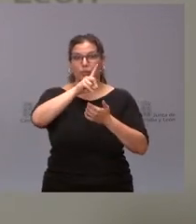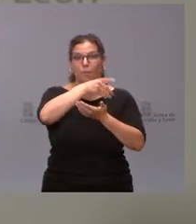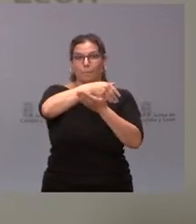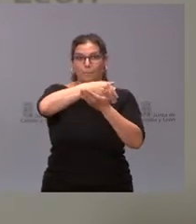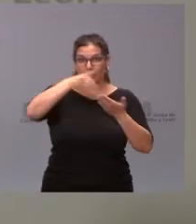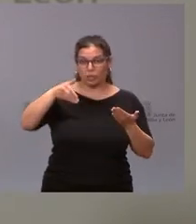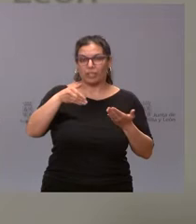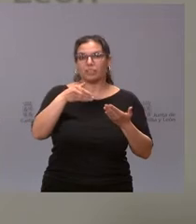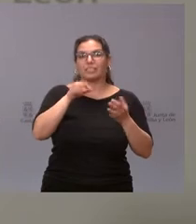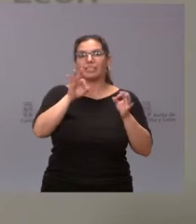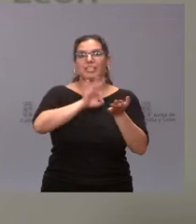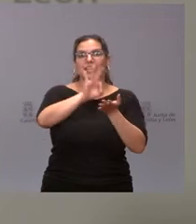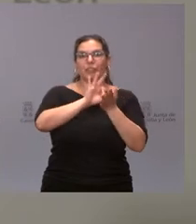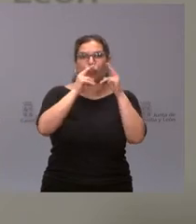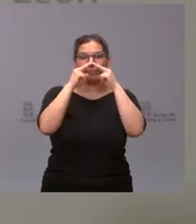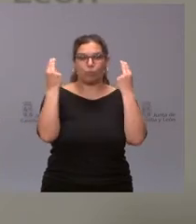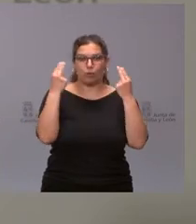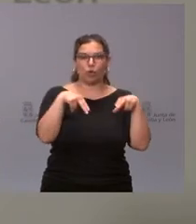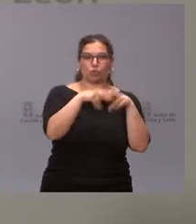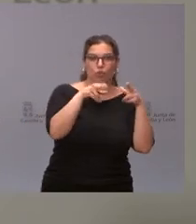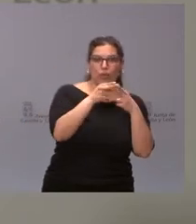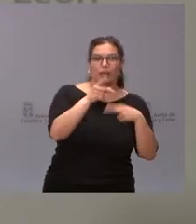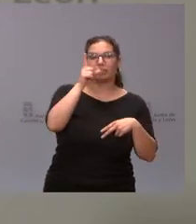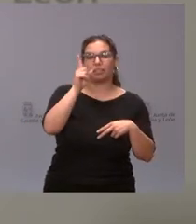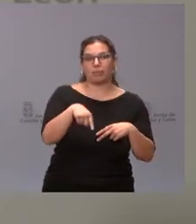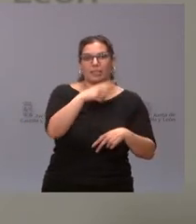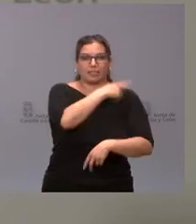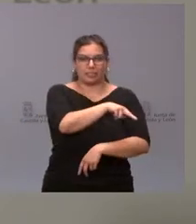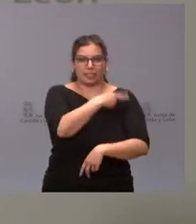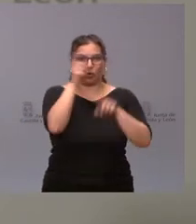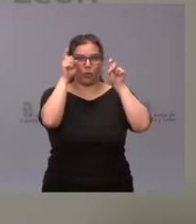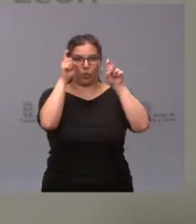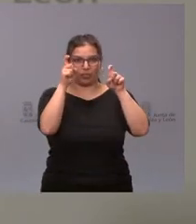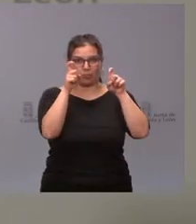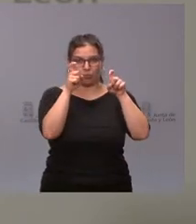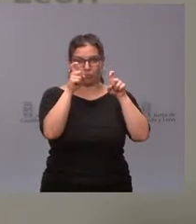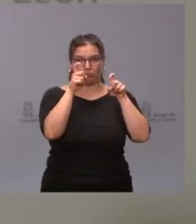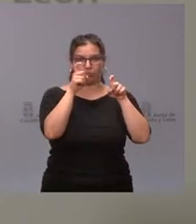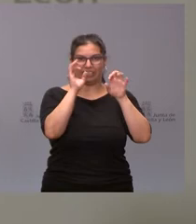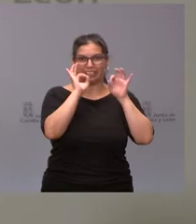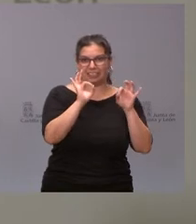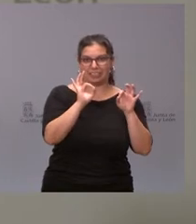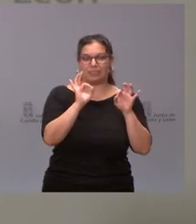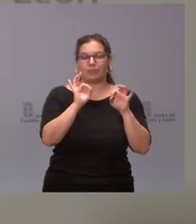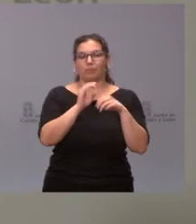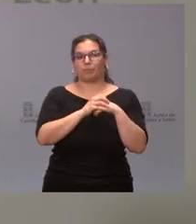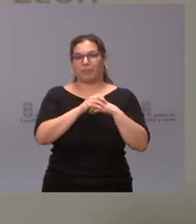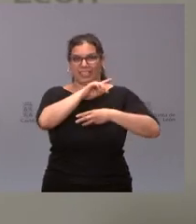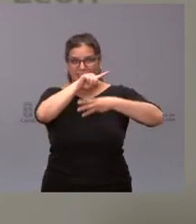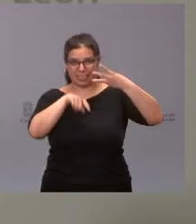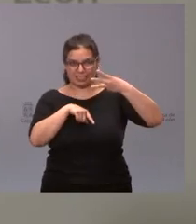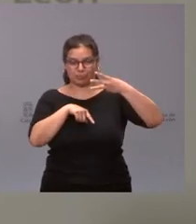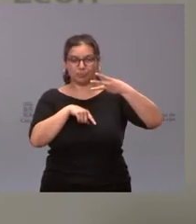públicos sociosanitarios y educativos. En concreto, y para ser más